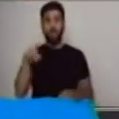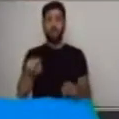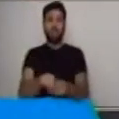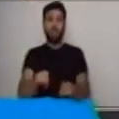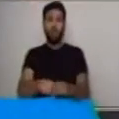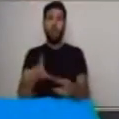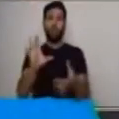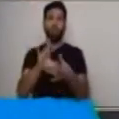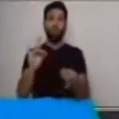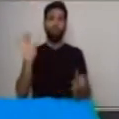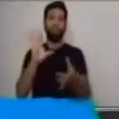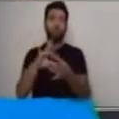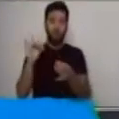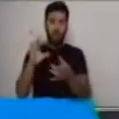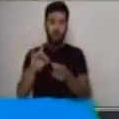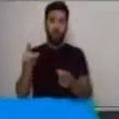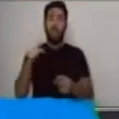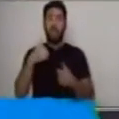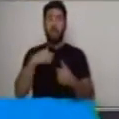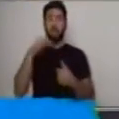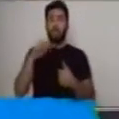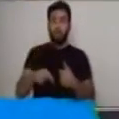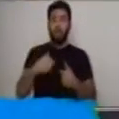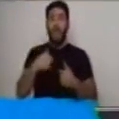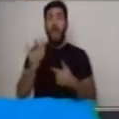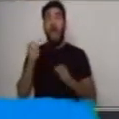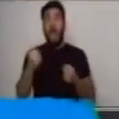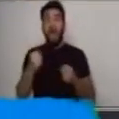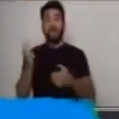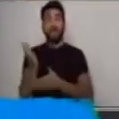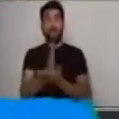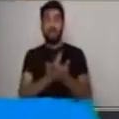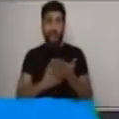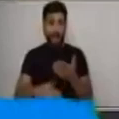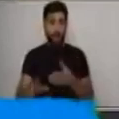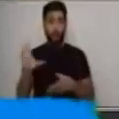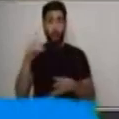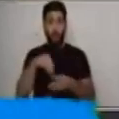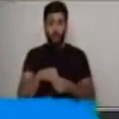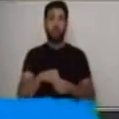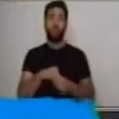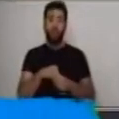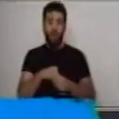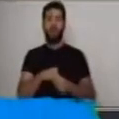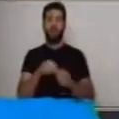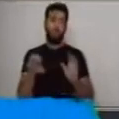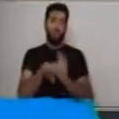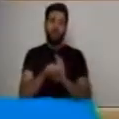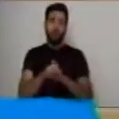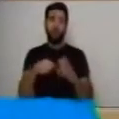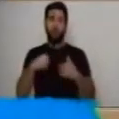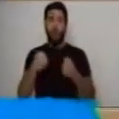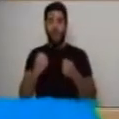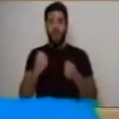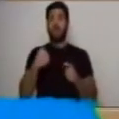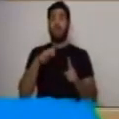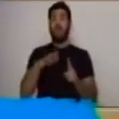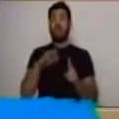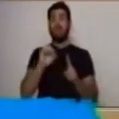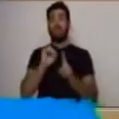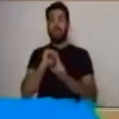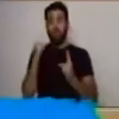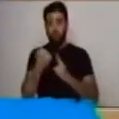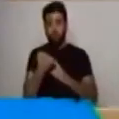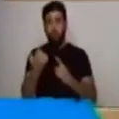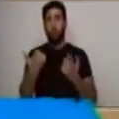personas que realizan acciones en un espacio y tiempo determinado. Para